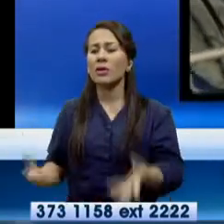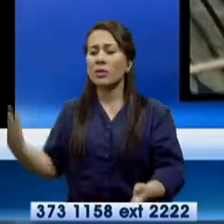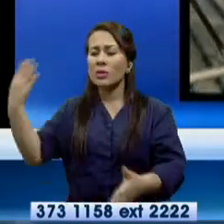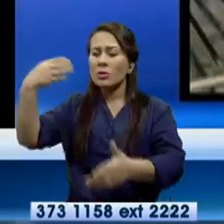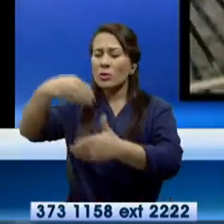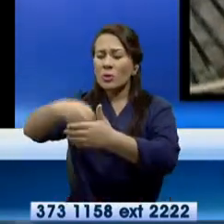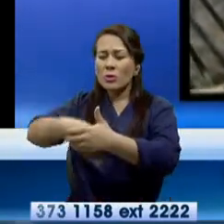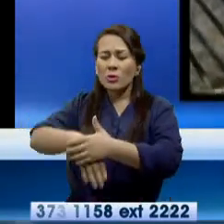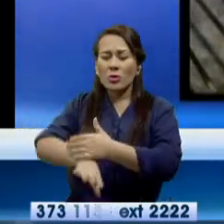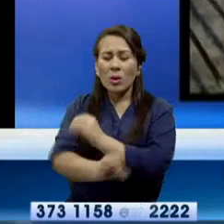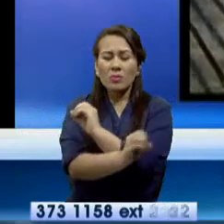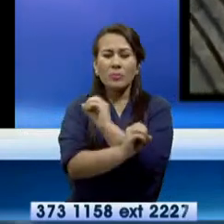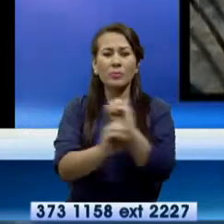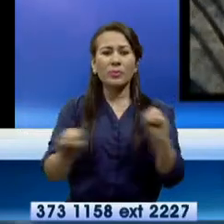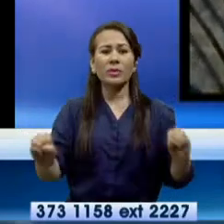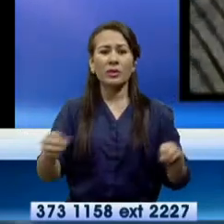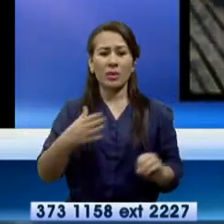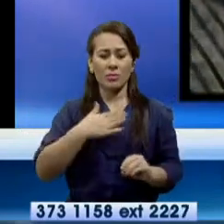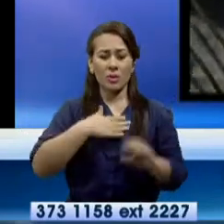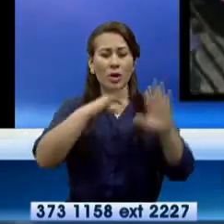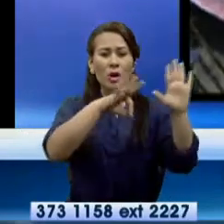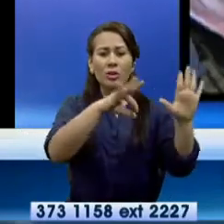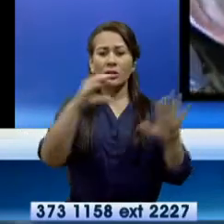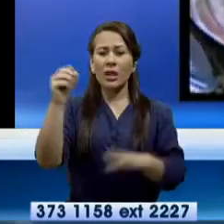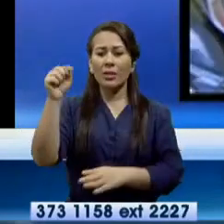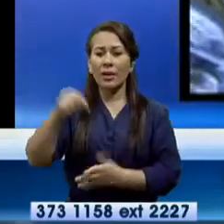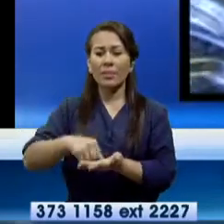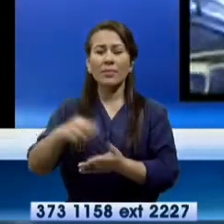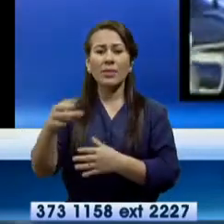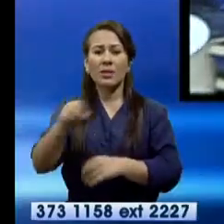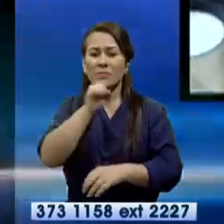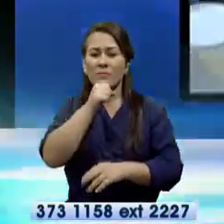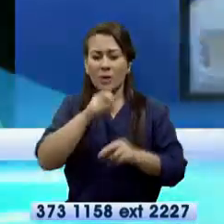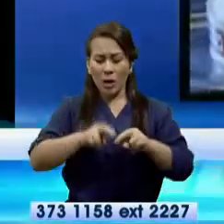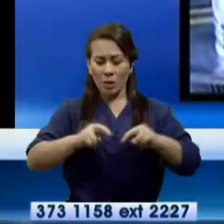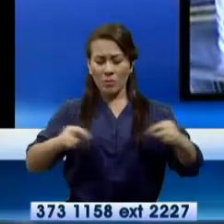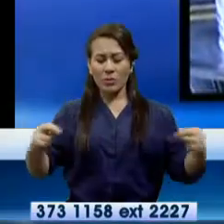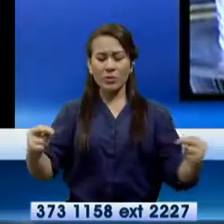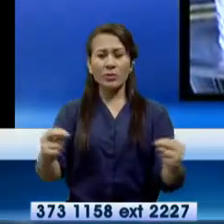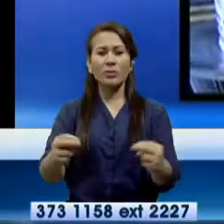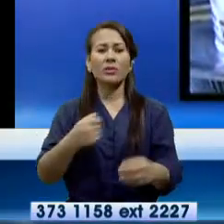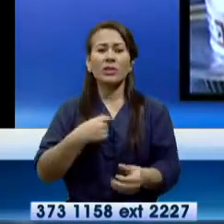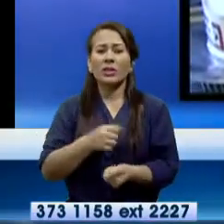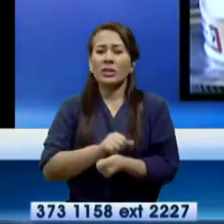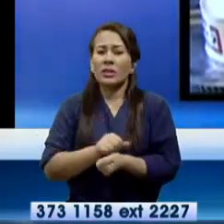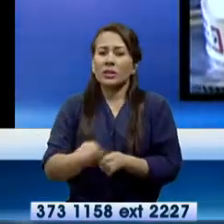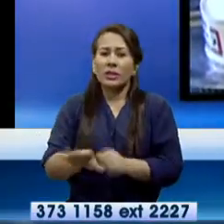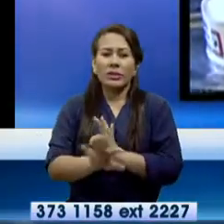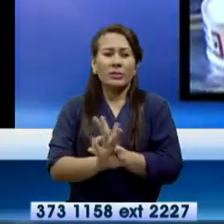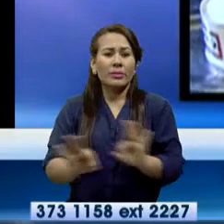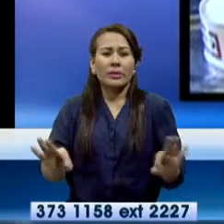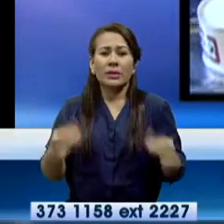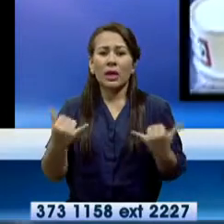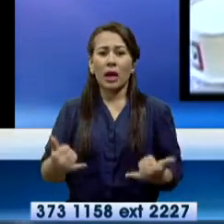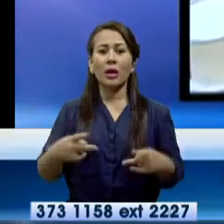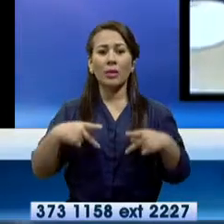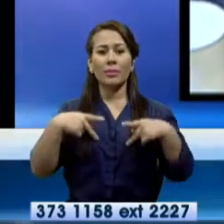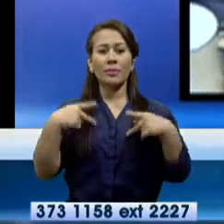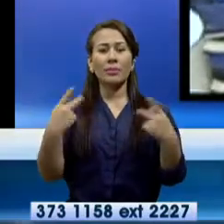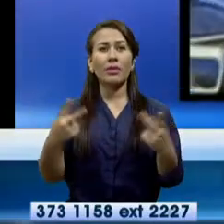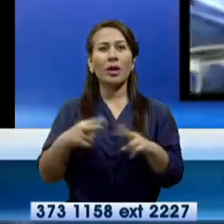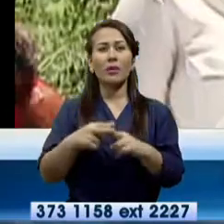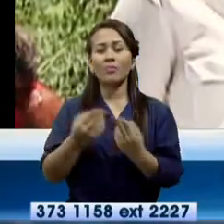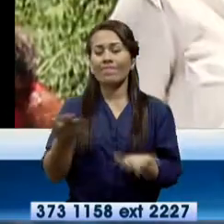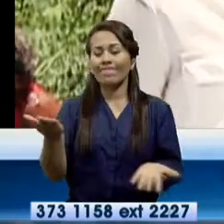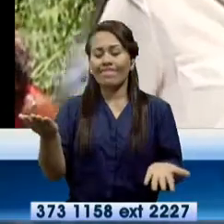las inmensidades del vacío. Mis ochenta briles viejos muebles que ocupan muchos sitios y nada vale. Y hoy que comienza la vida, qué